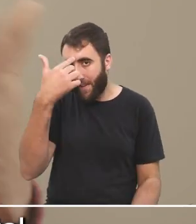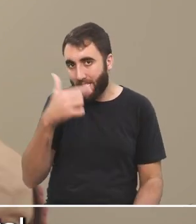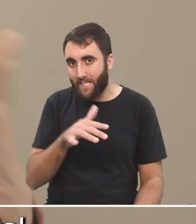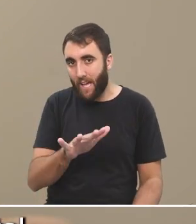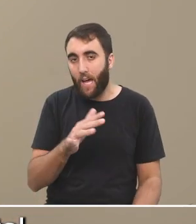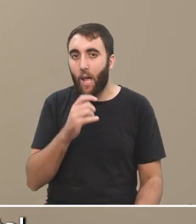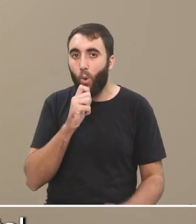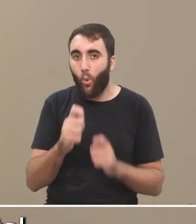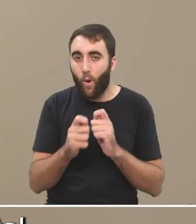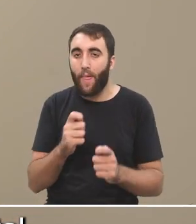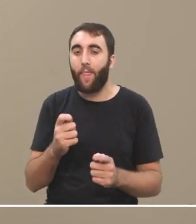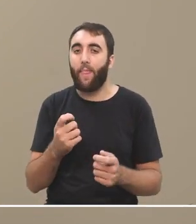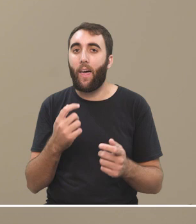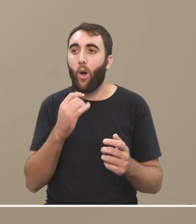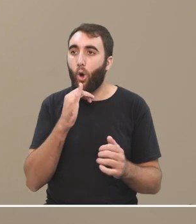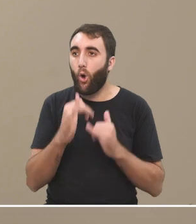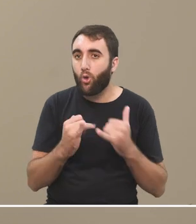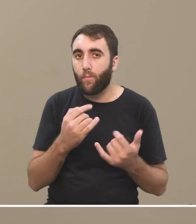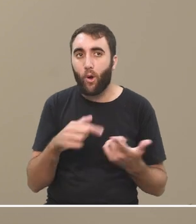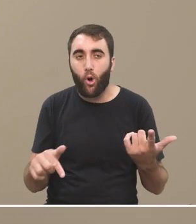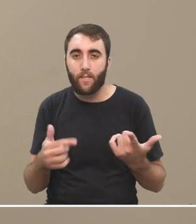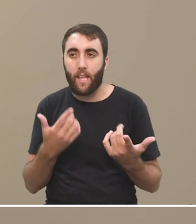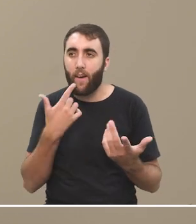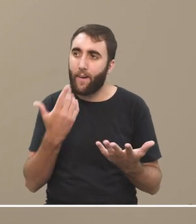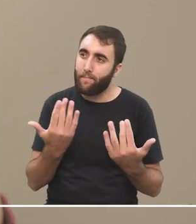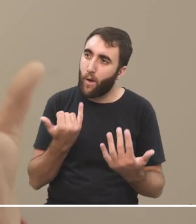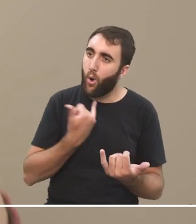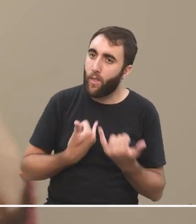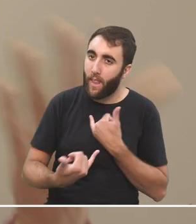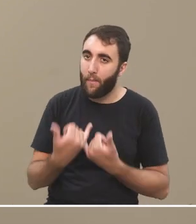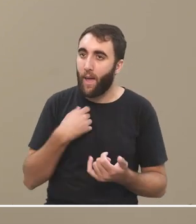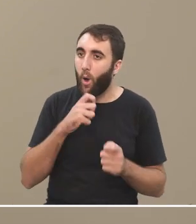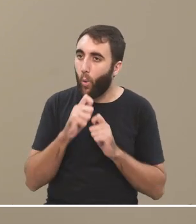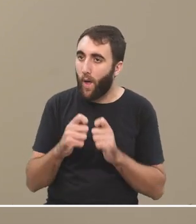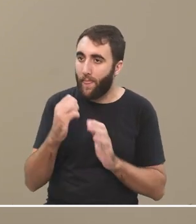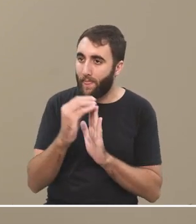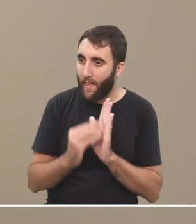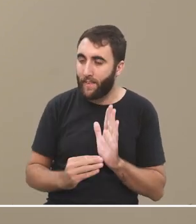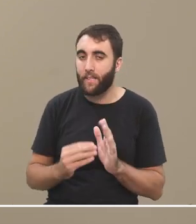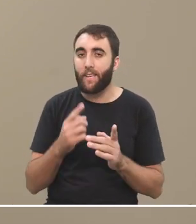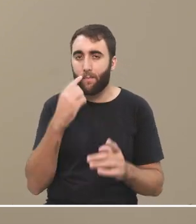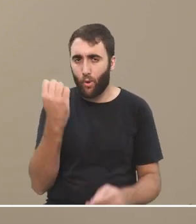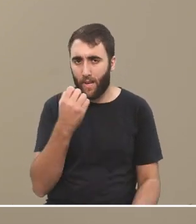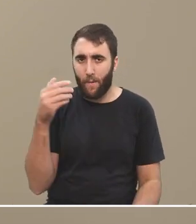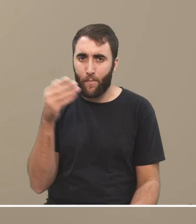las encuestas el consumidor rey y tal entonces llamaría la atención claro que es importantísimo participar